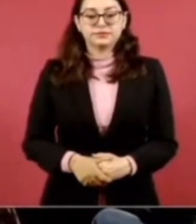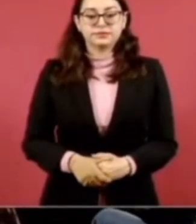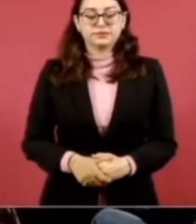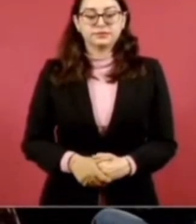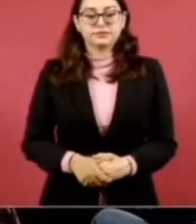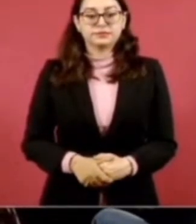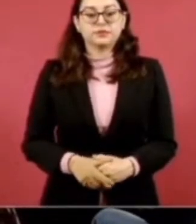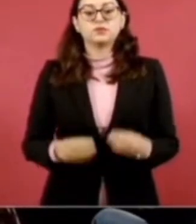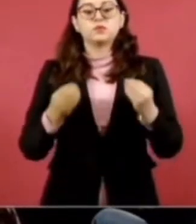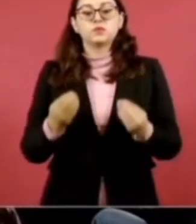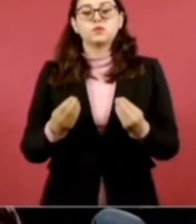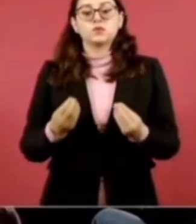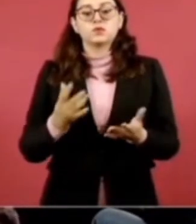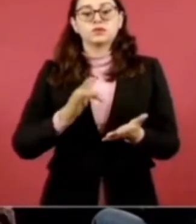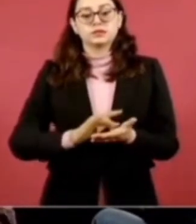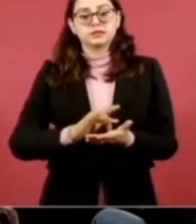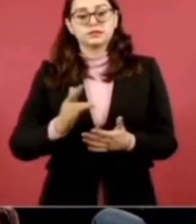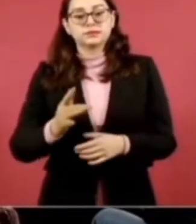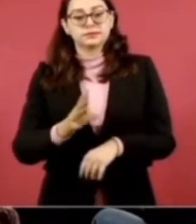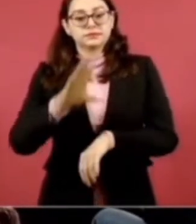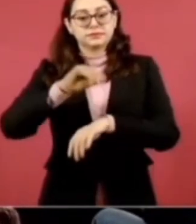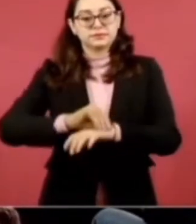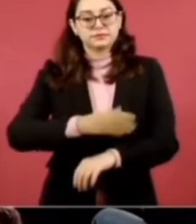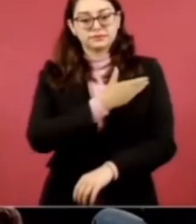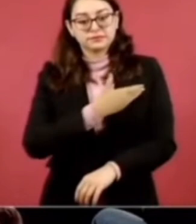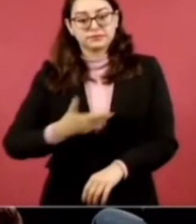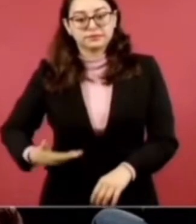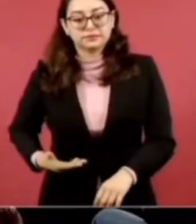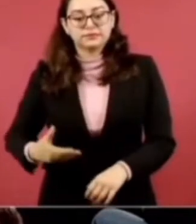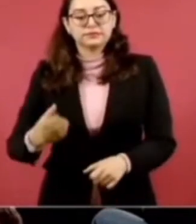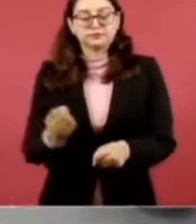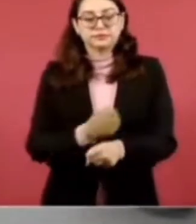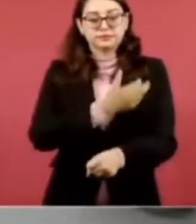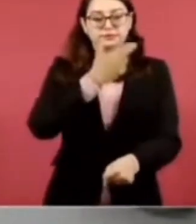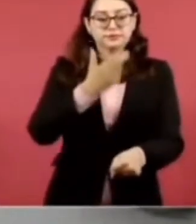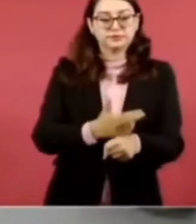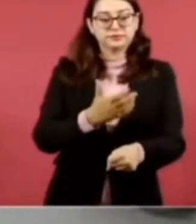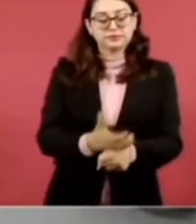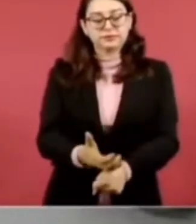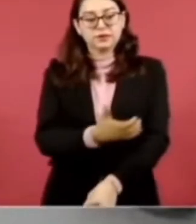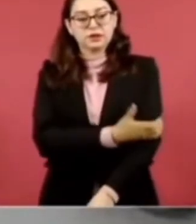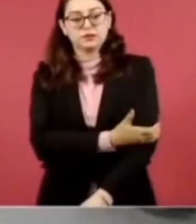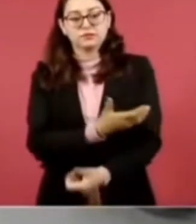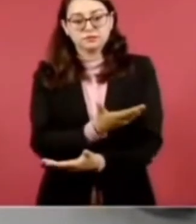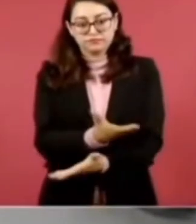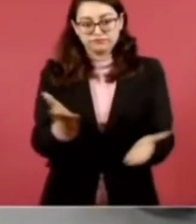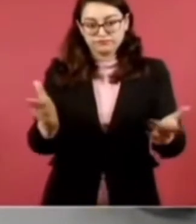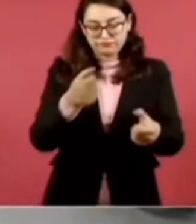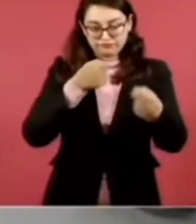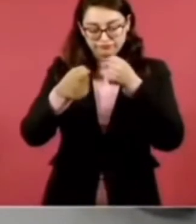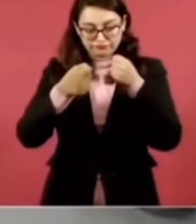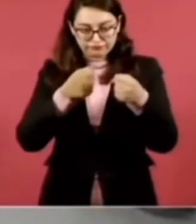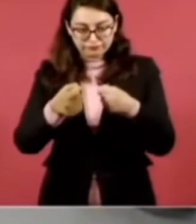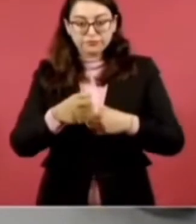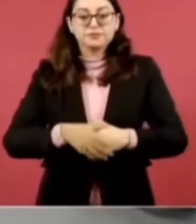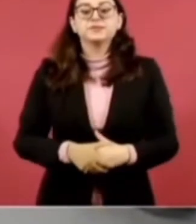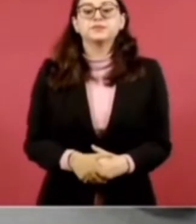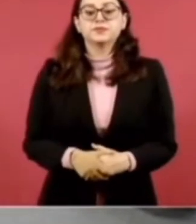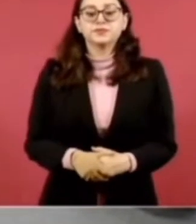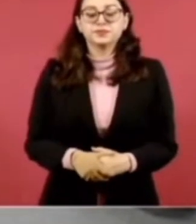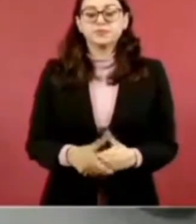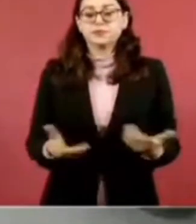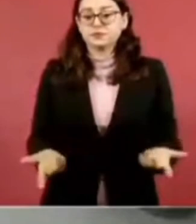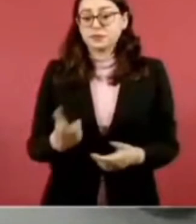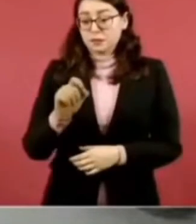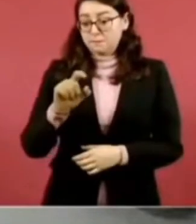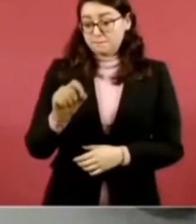Muchas gracias. Con su permiso, señor presidente, secretarios, compañeros, medios de comunicación. Sobre el avance en los